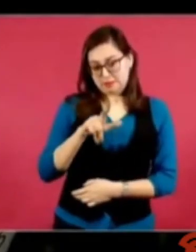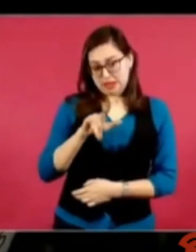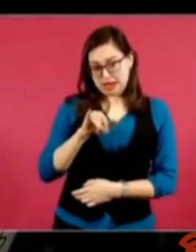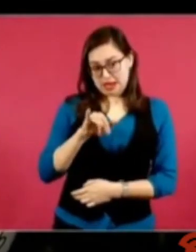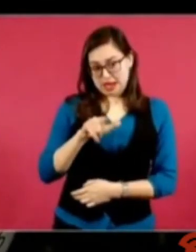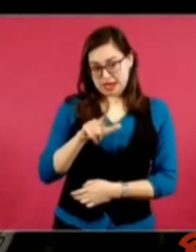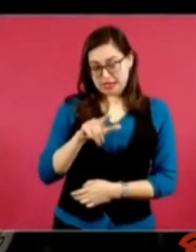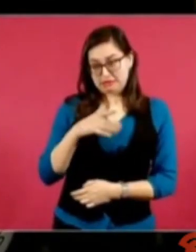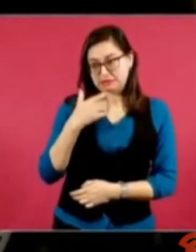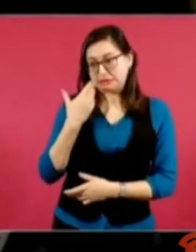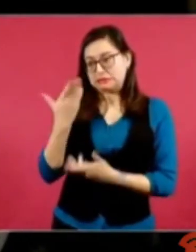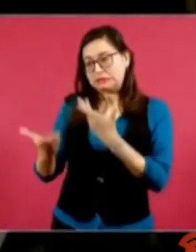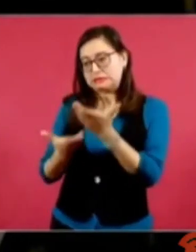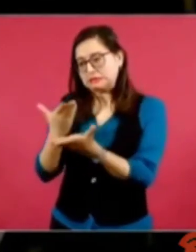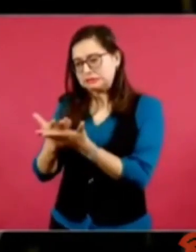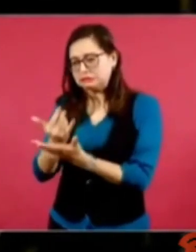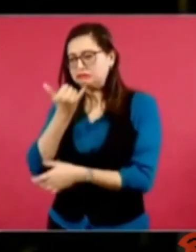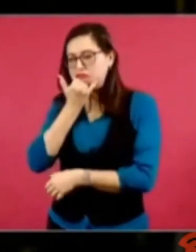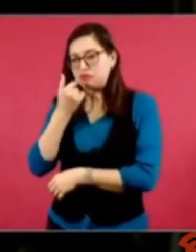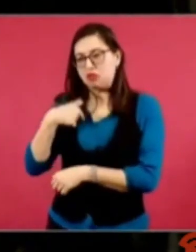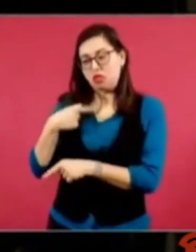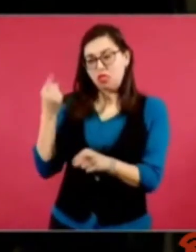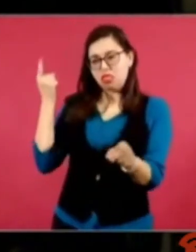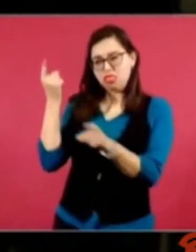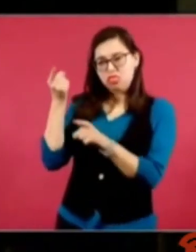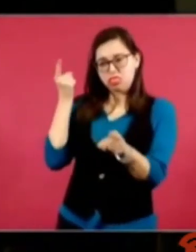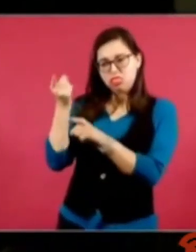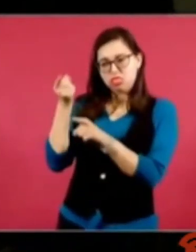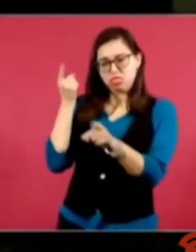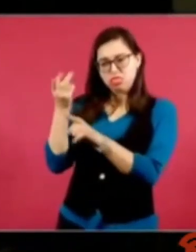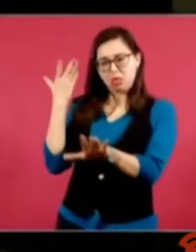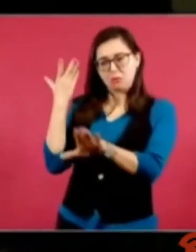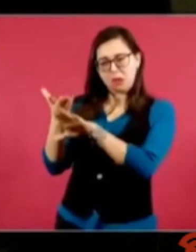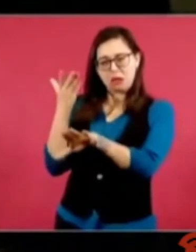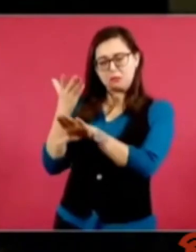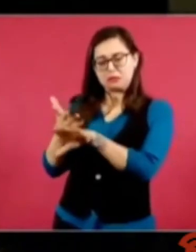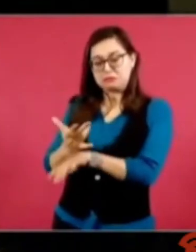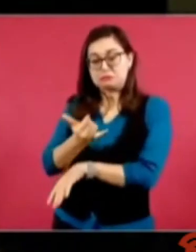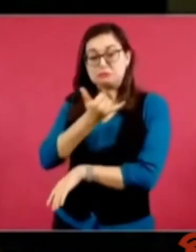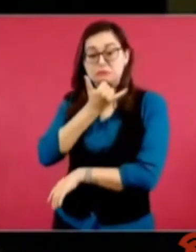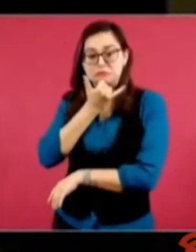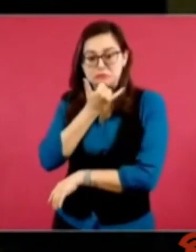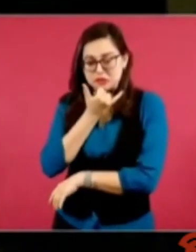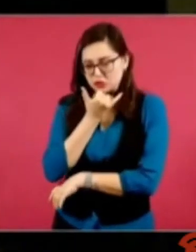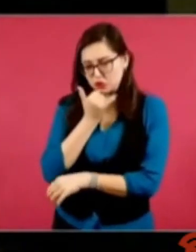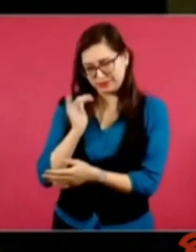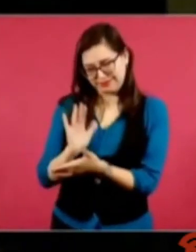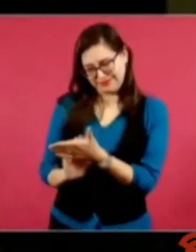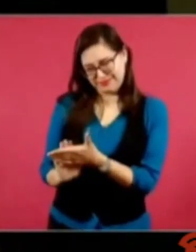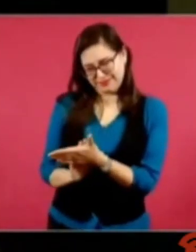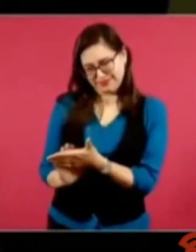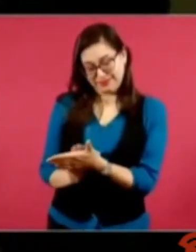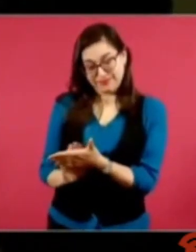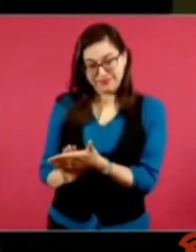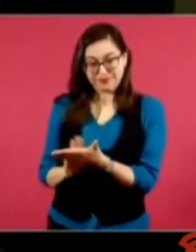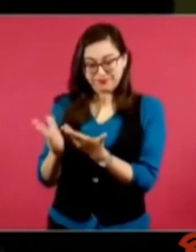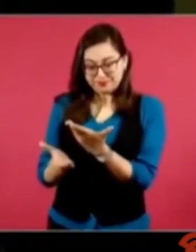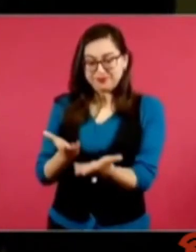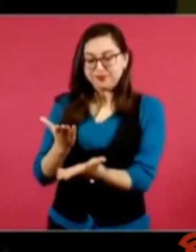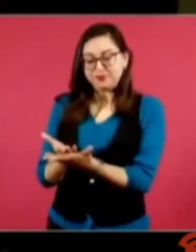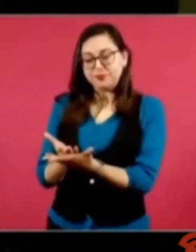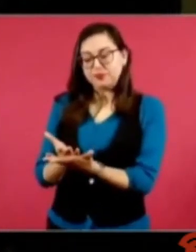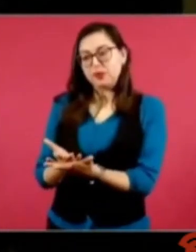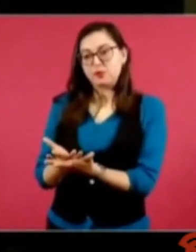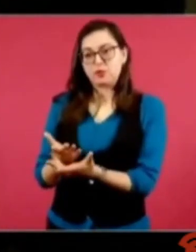campaña y le explicó los motivos de sus políticas económicas. El Papa es uno de los dirigentes a los que usted le ha mostrado